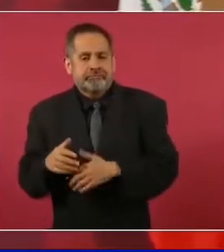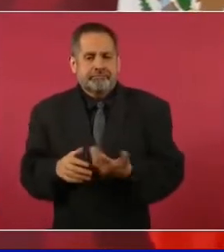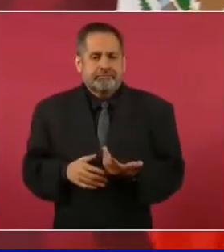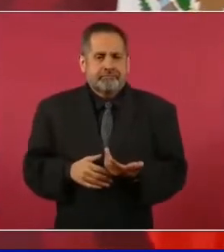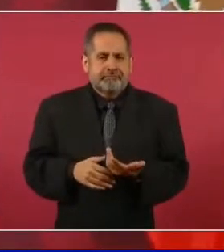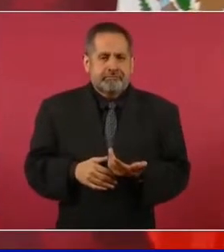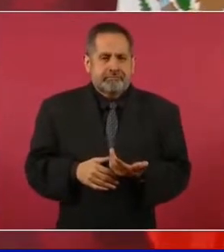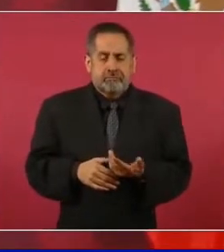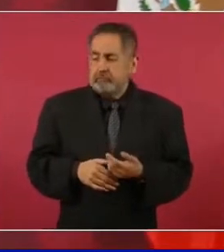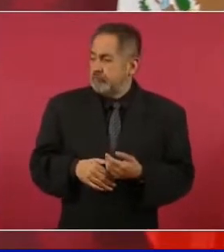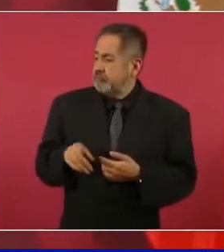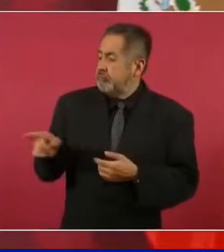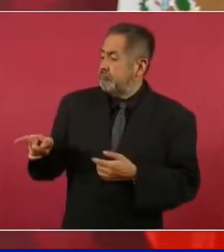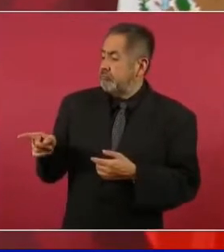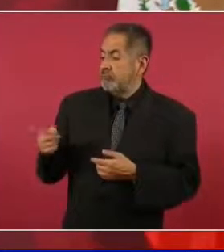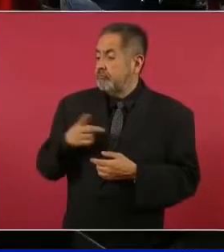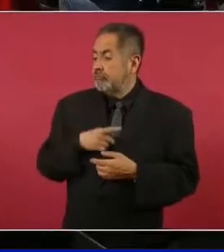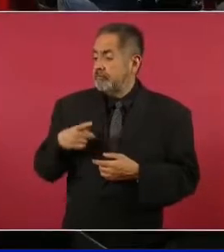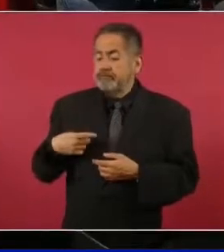delincuentes de cuello blanco.